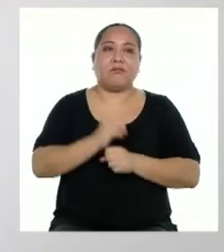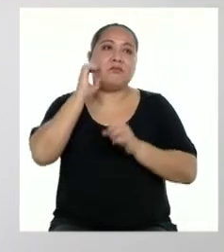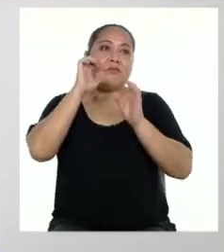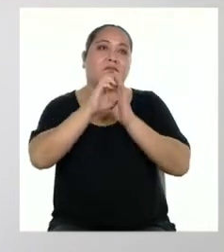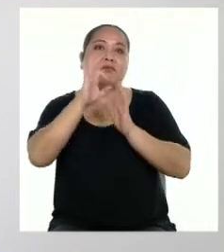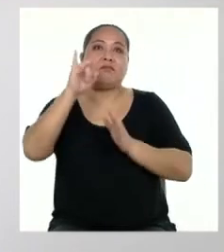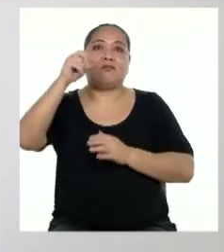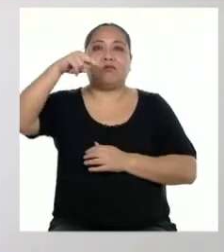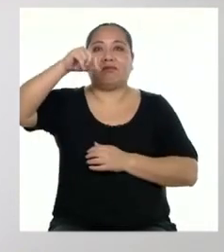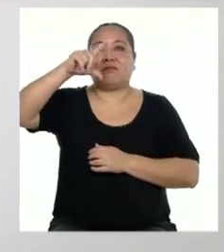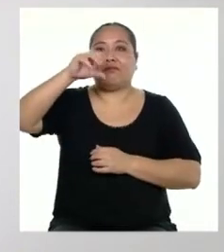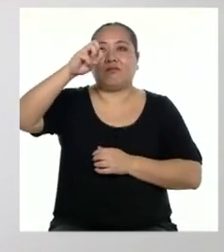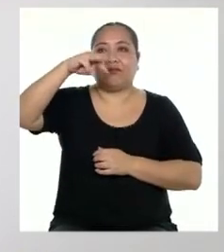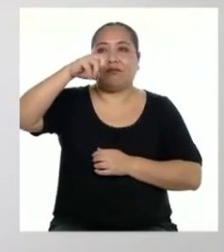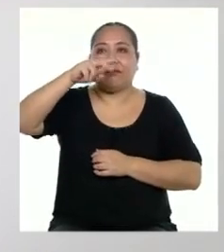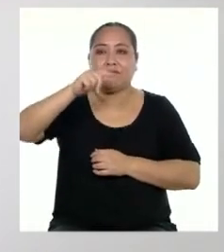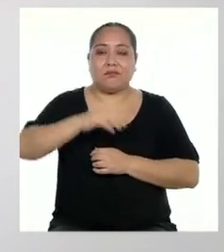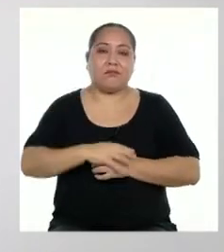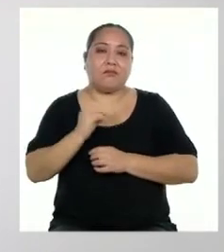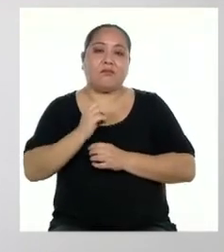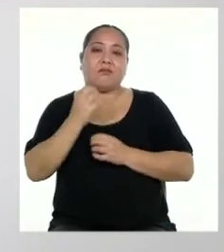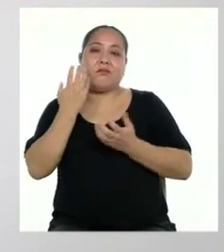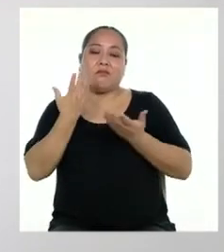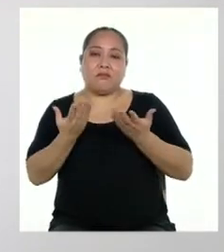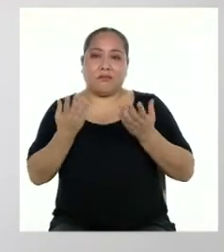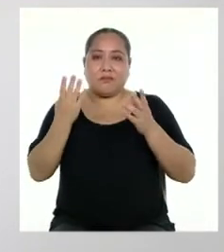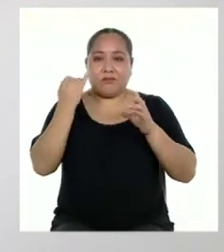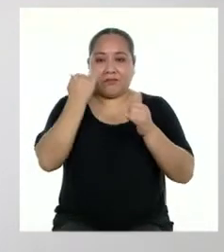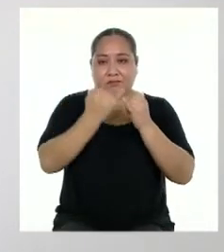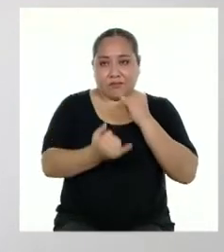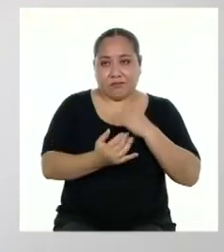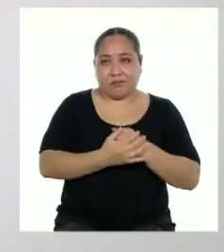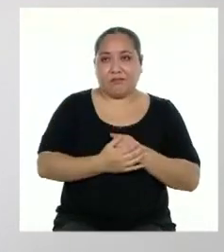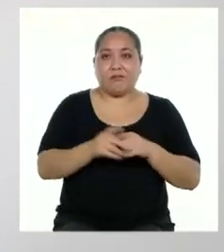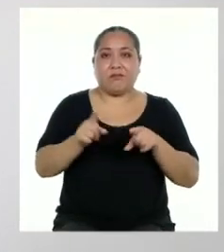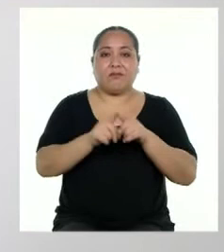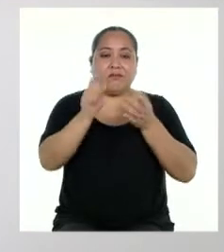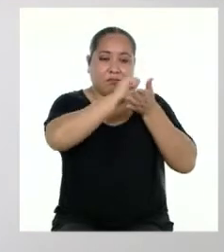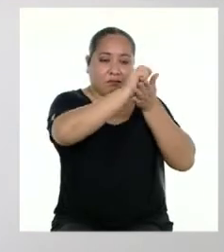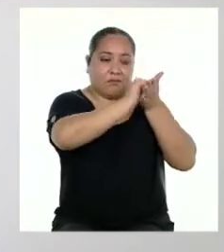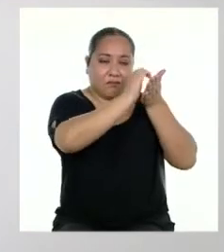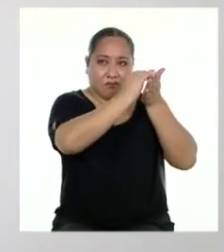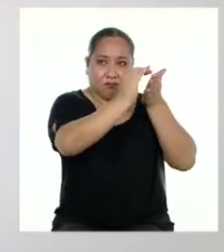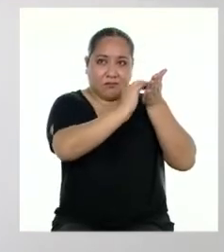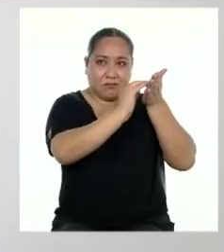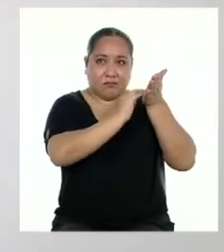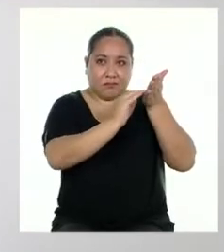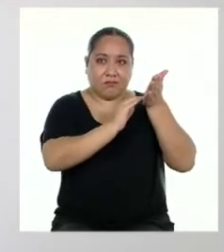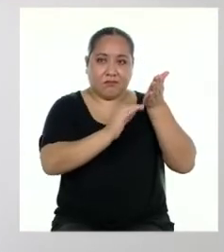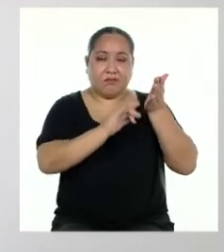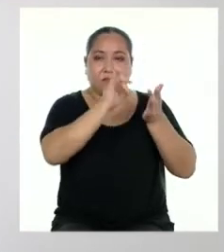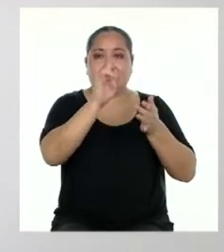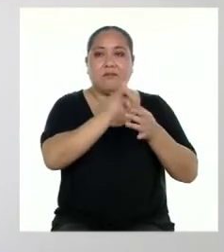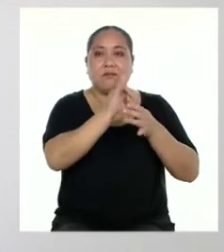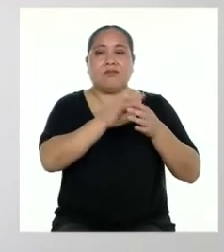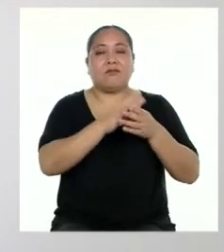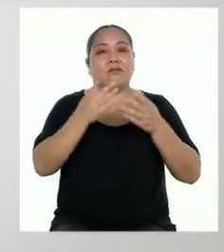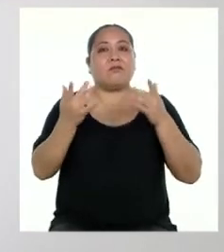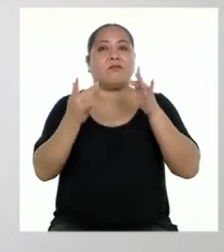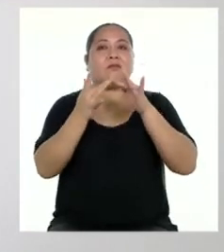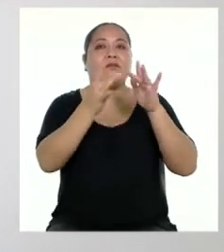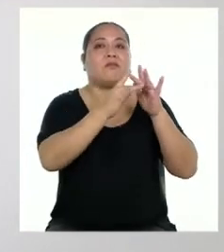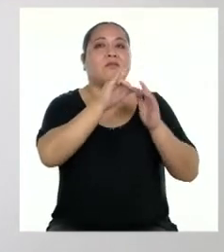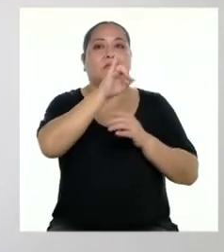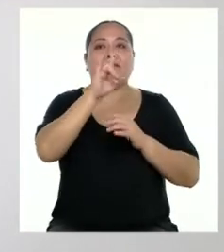o en conclusión. También, a lo largo del texto, puedes usar conectores que unan ideas